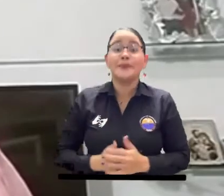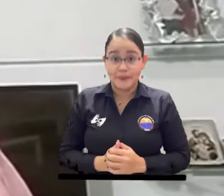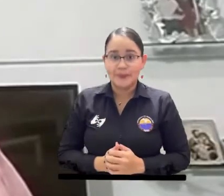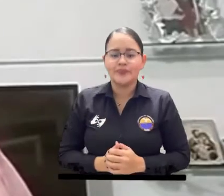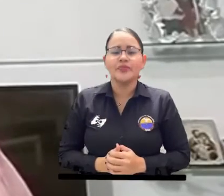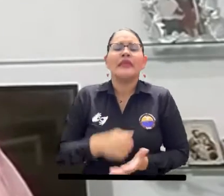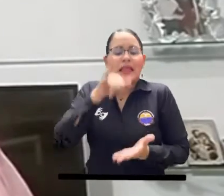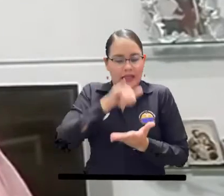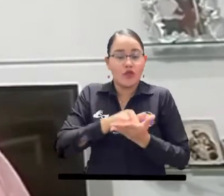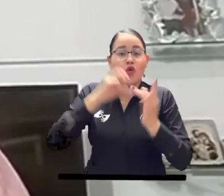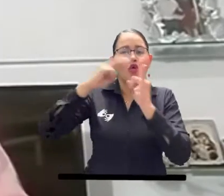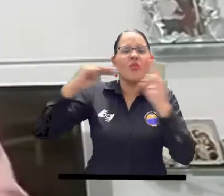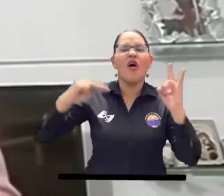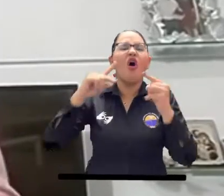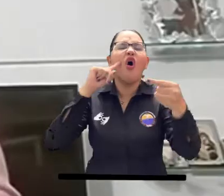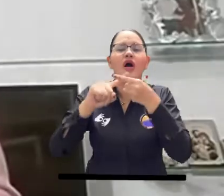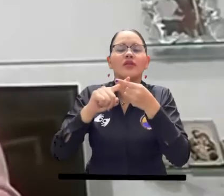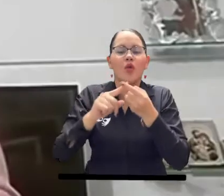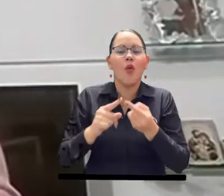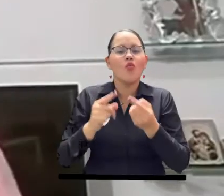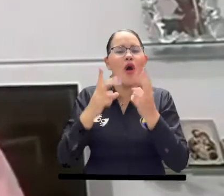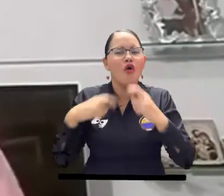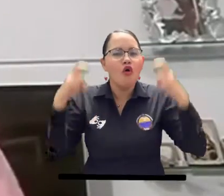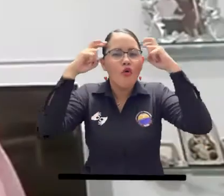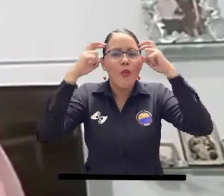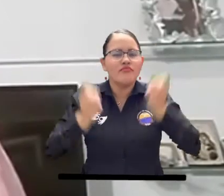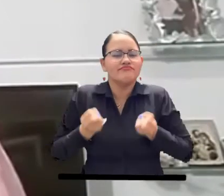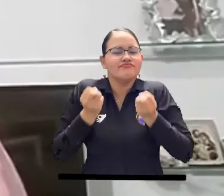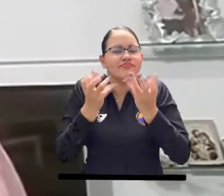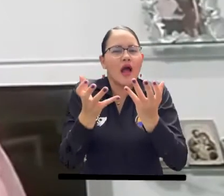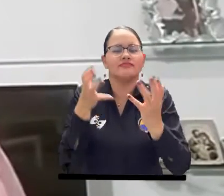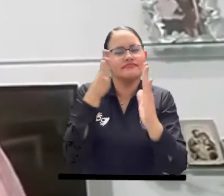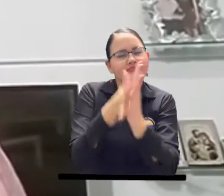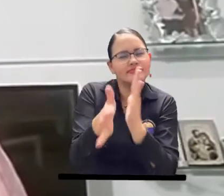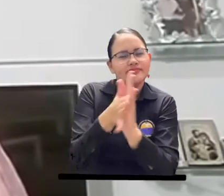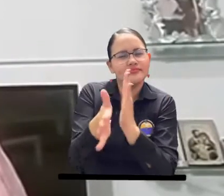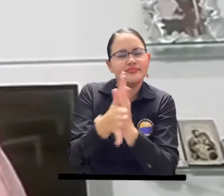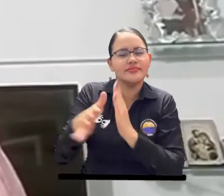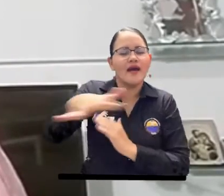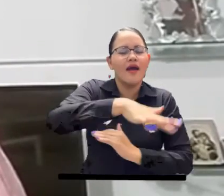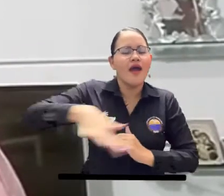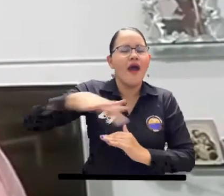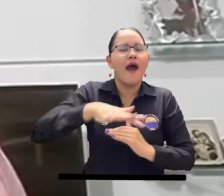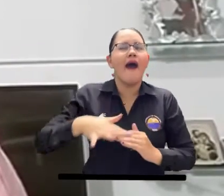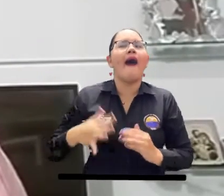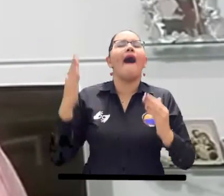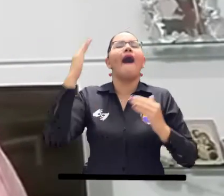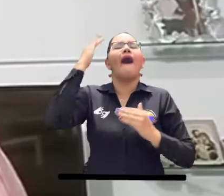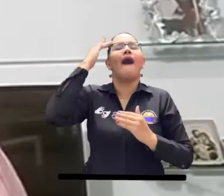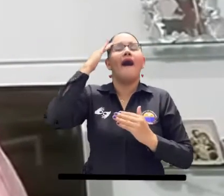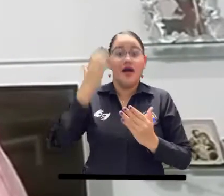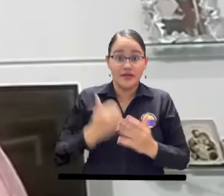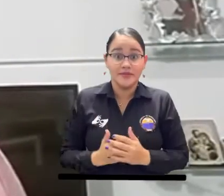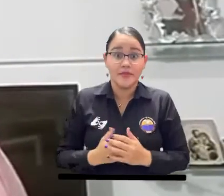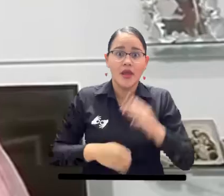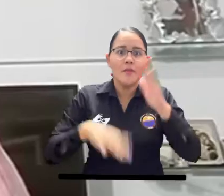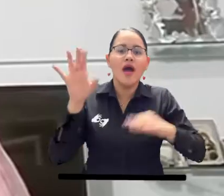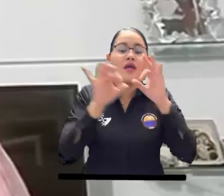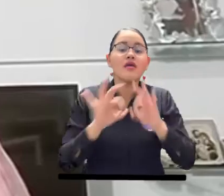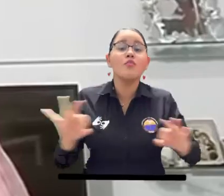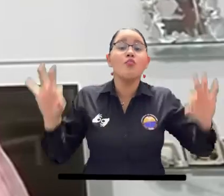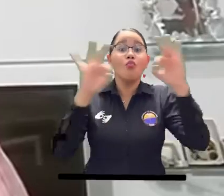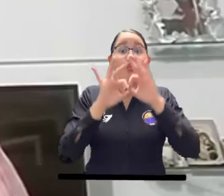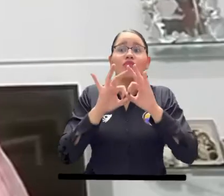del conocimiento creo que estamos logrando el blog poco a poco dándonos a conocer no sólo a nivel departamental local nacional